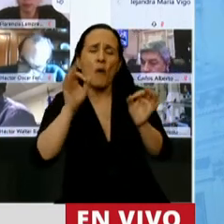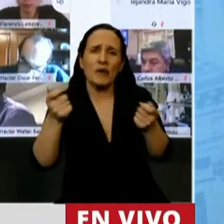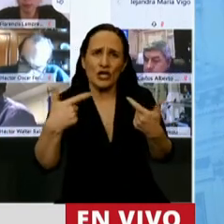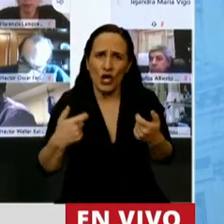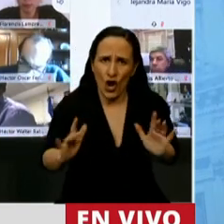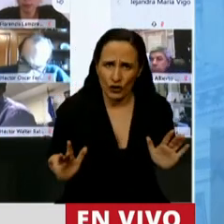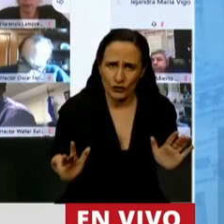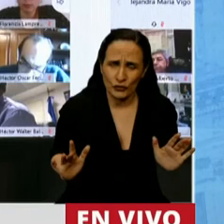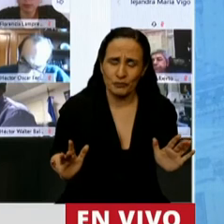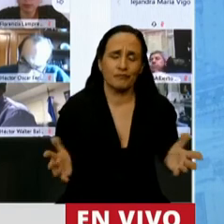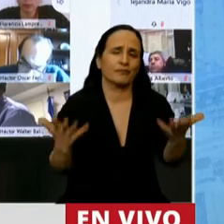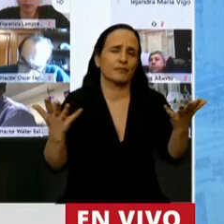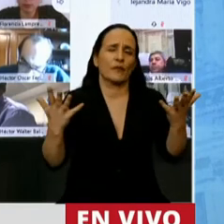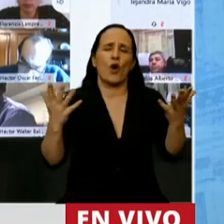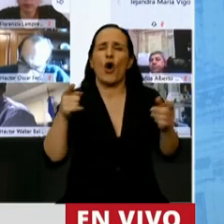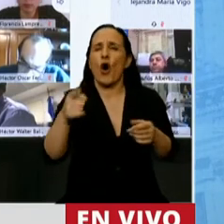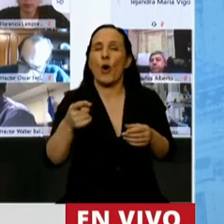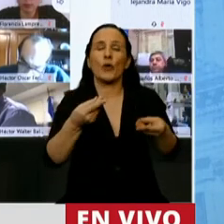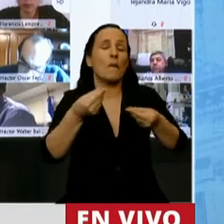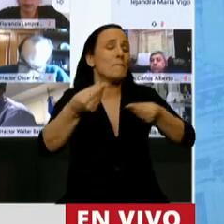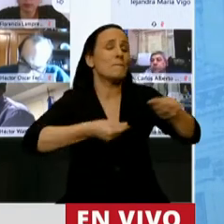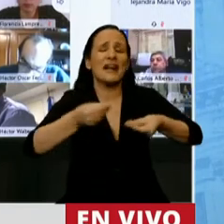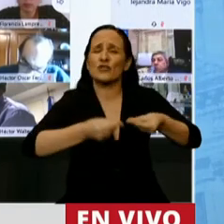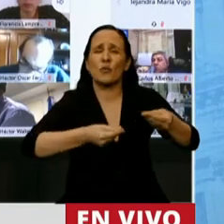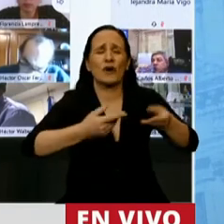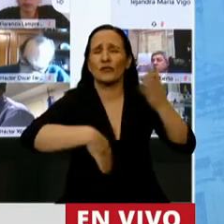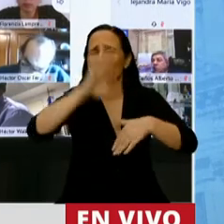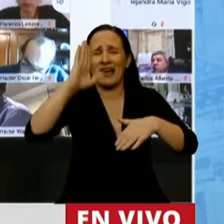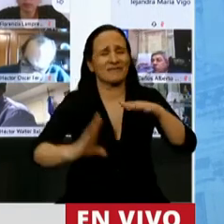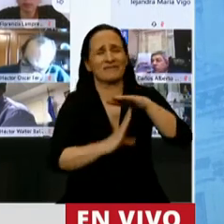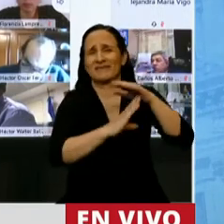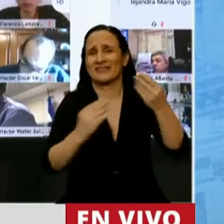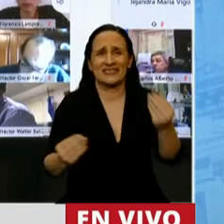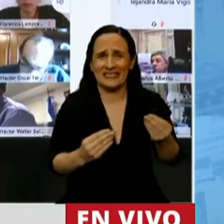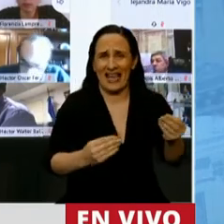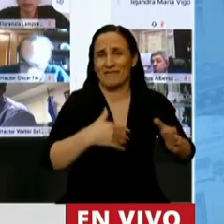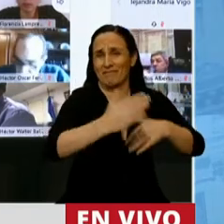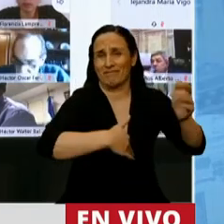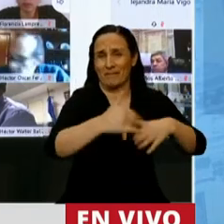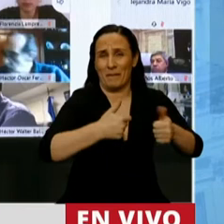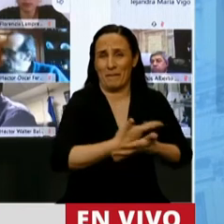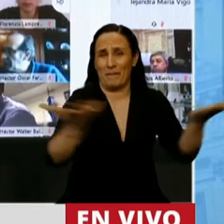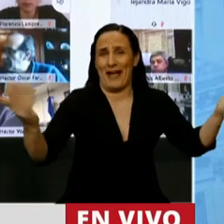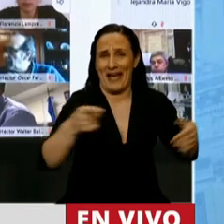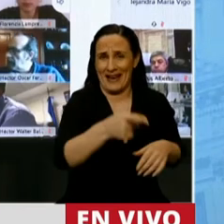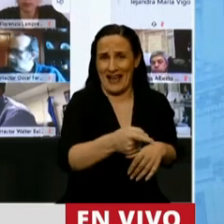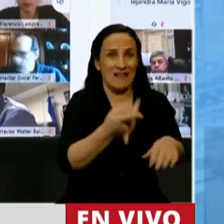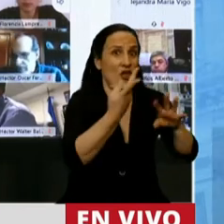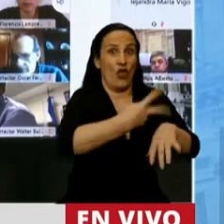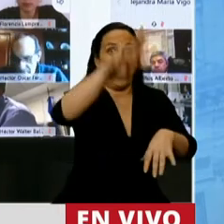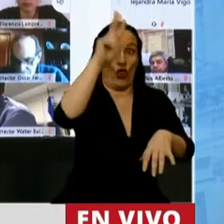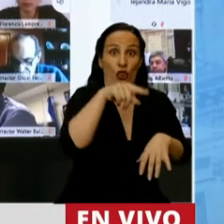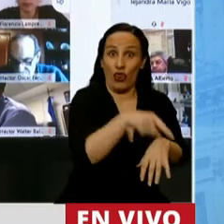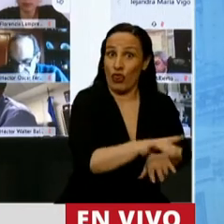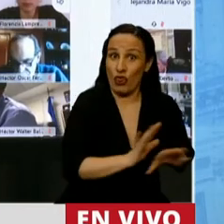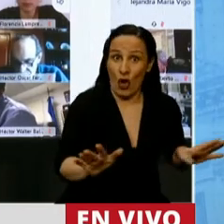Claramente, los pilares del presupuesto, la obra pública, el doble, el 100% por